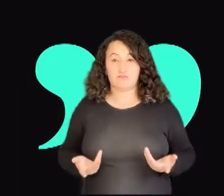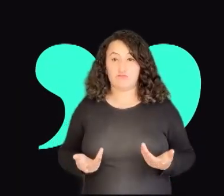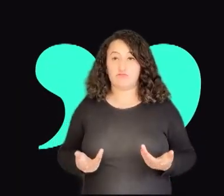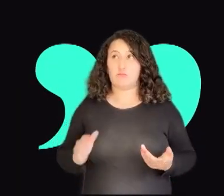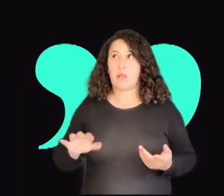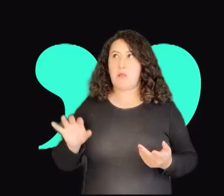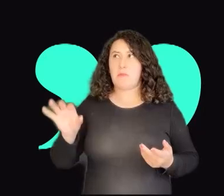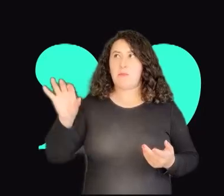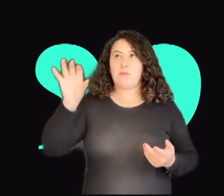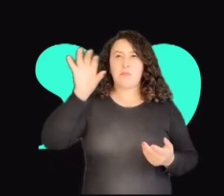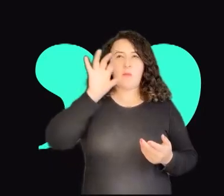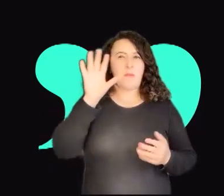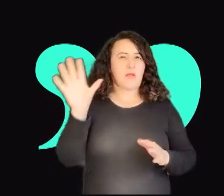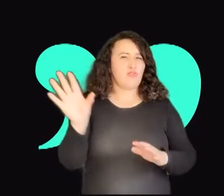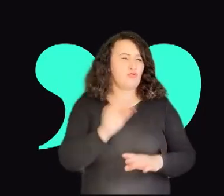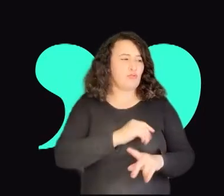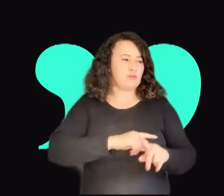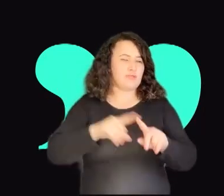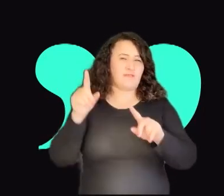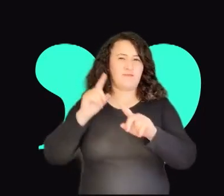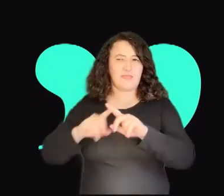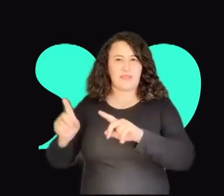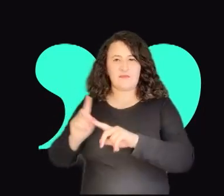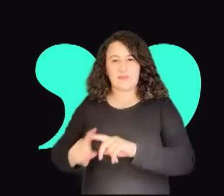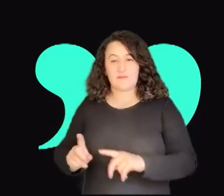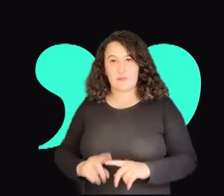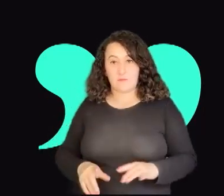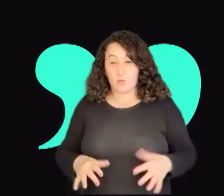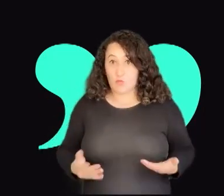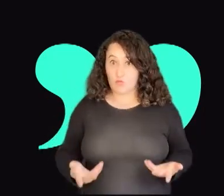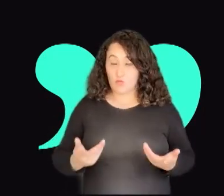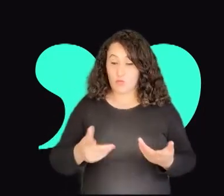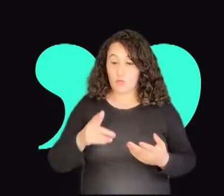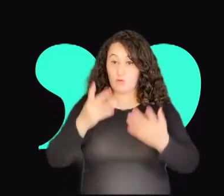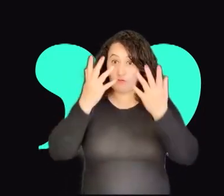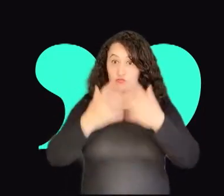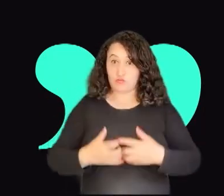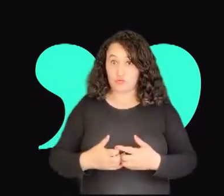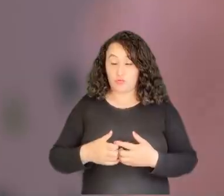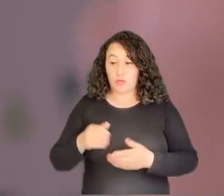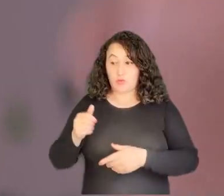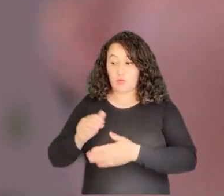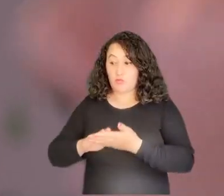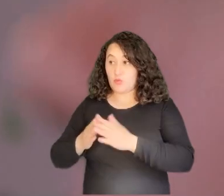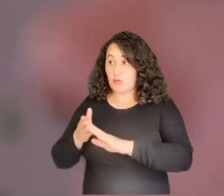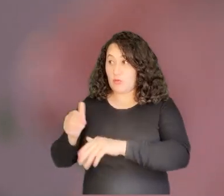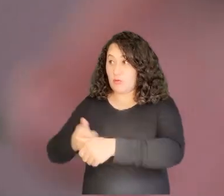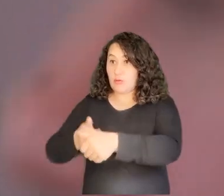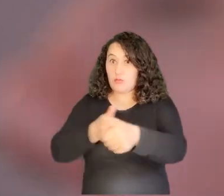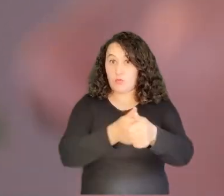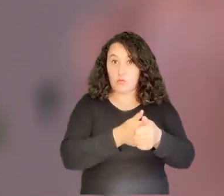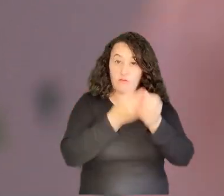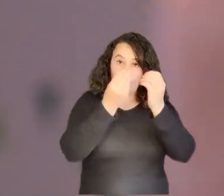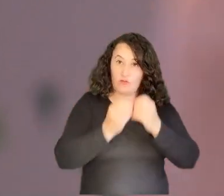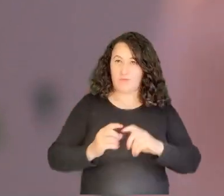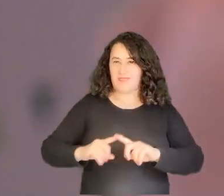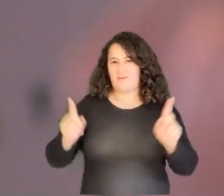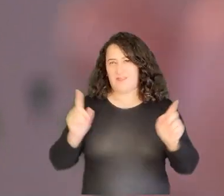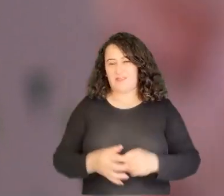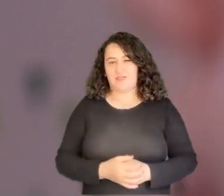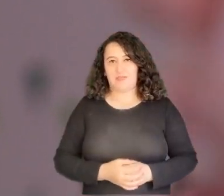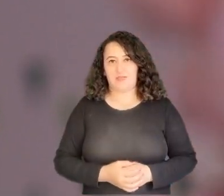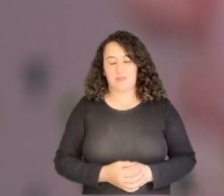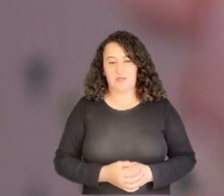regiones es diferente y la entrada de nuestros funcionarios a cada una de esas comunidades tiene diferentes formas. Cada uno,